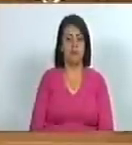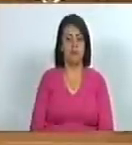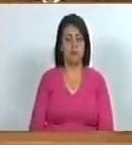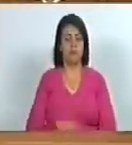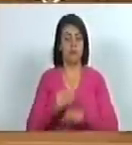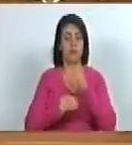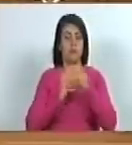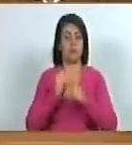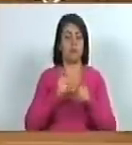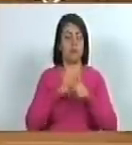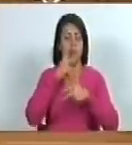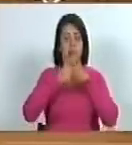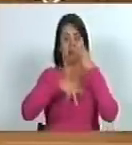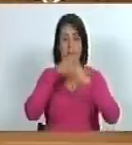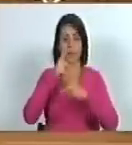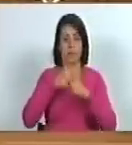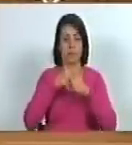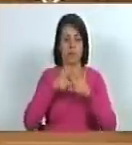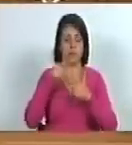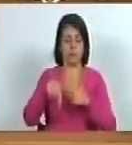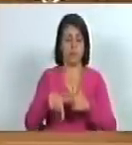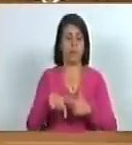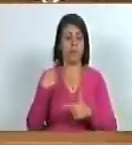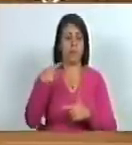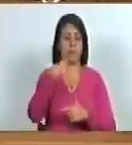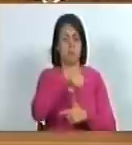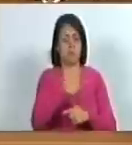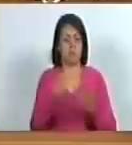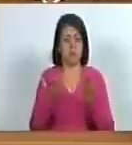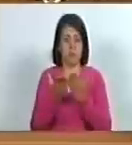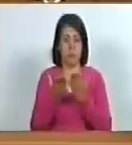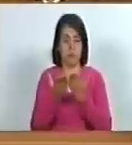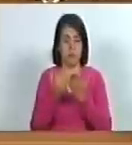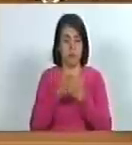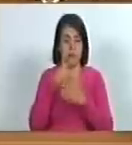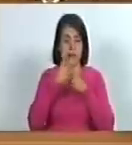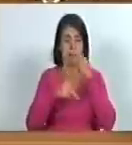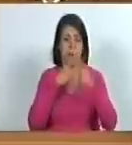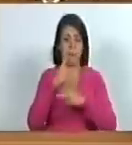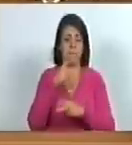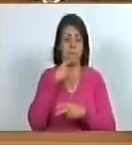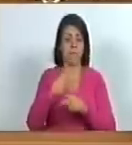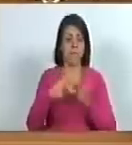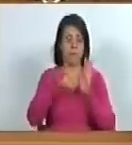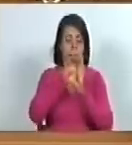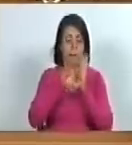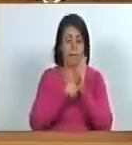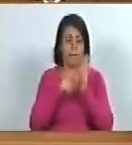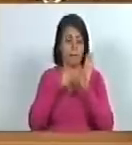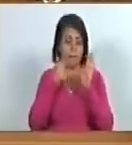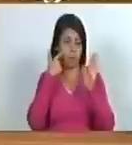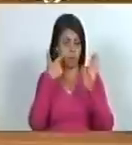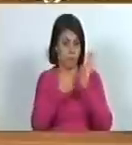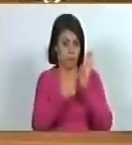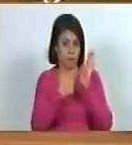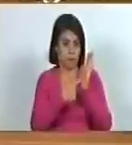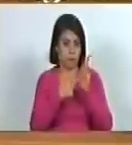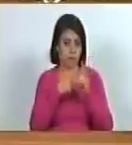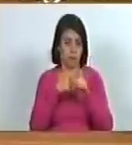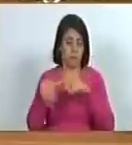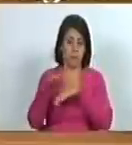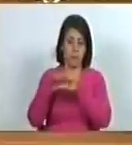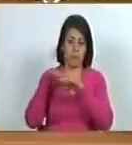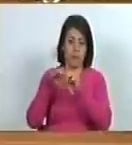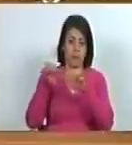establezcan políticas que existen que establezcan políticas y se demanda al ente rector al